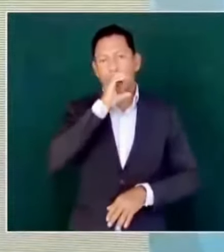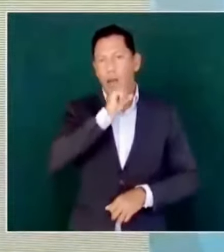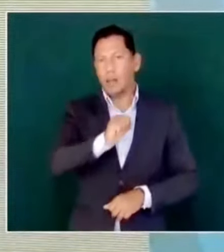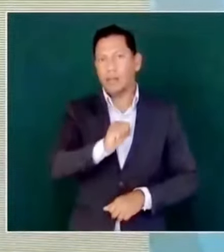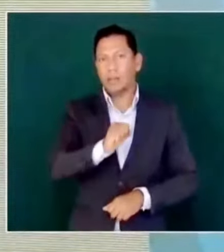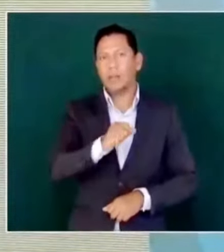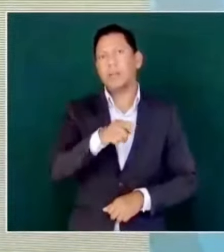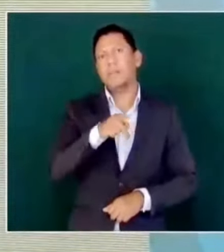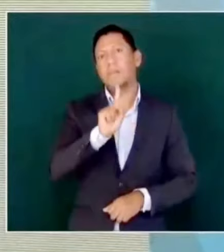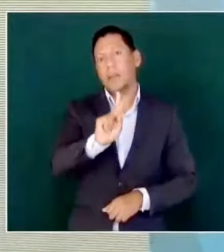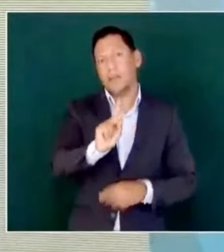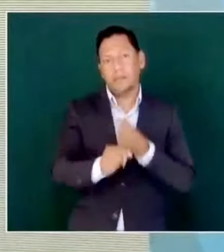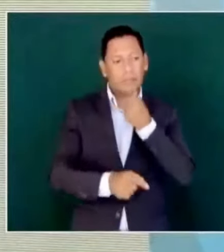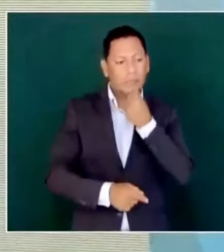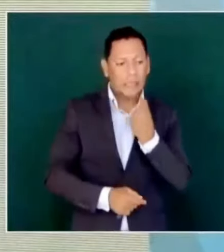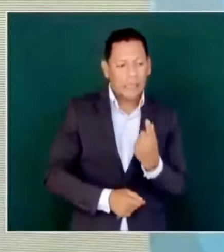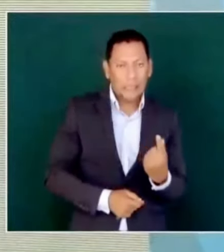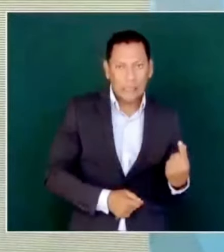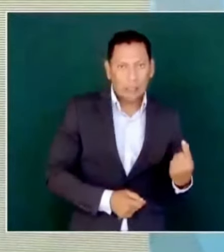zapato.